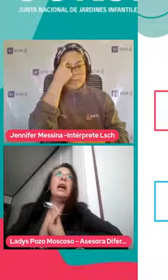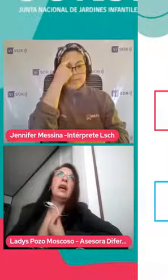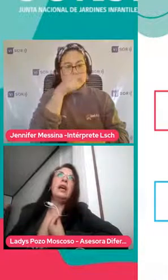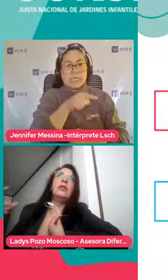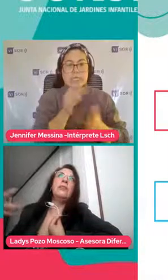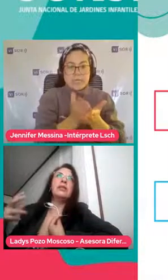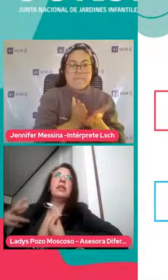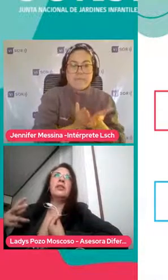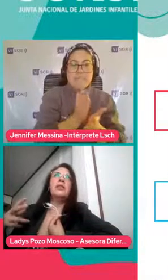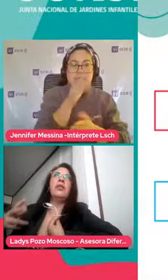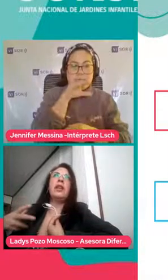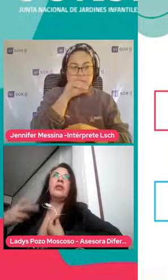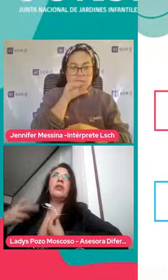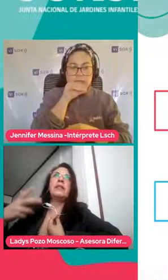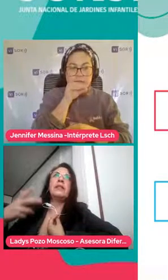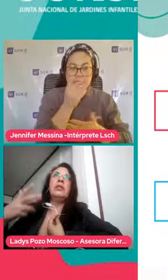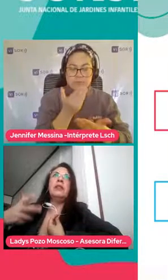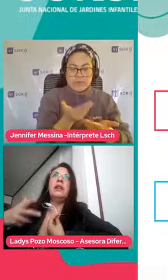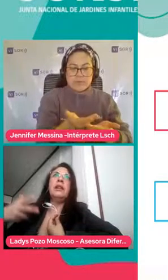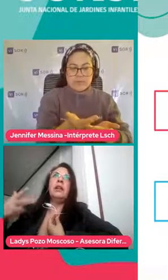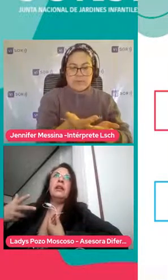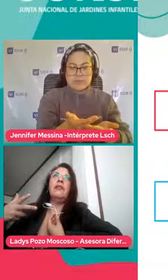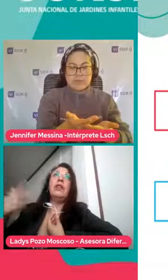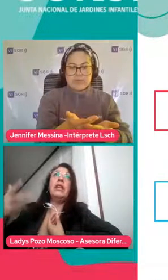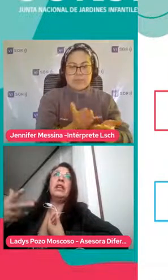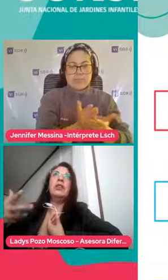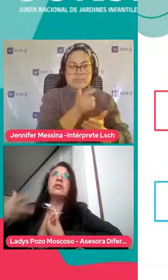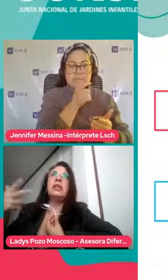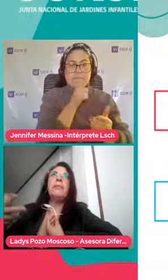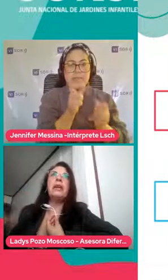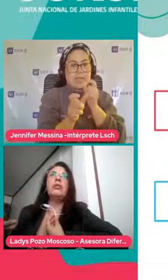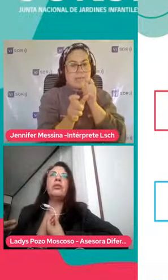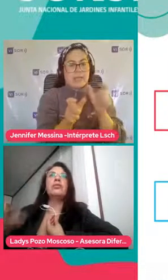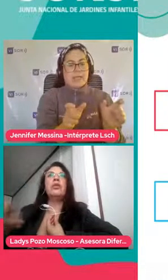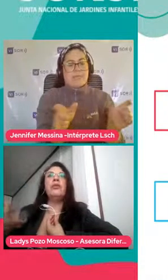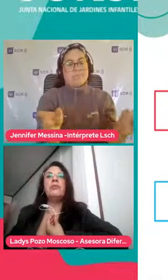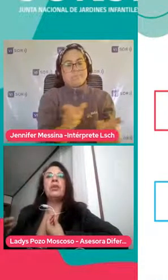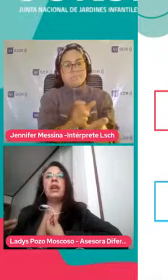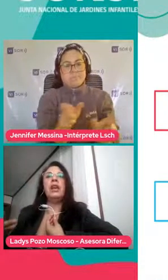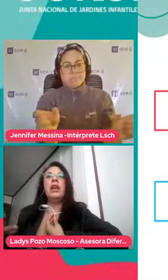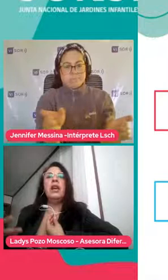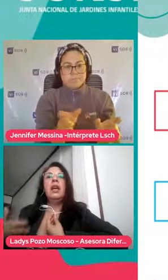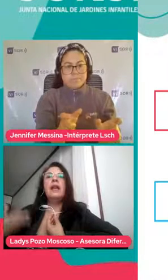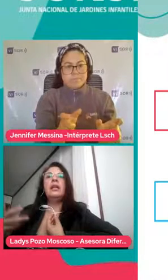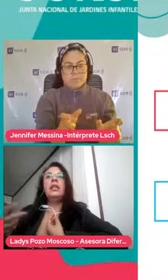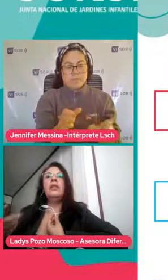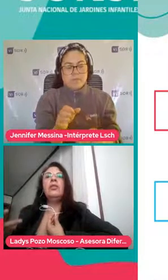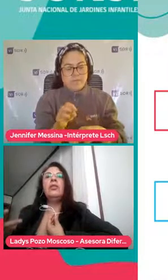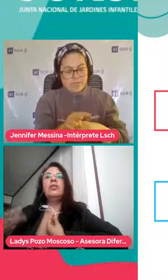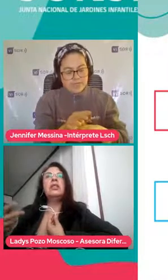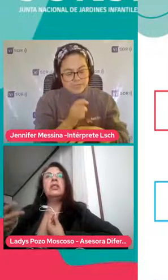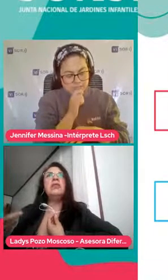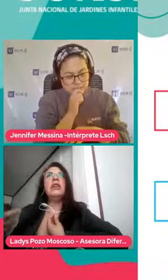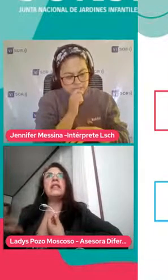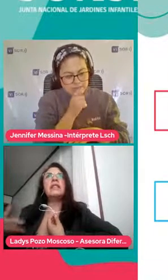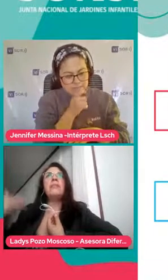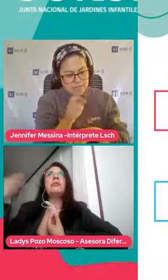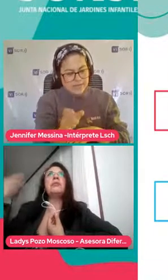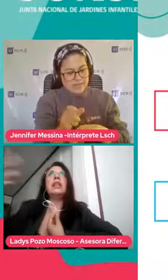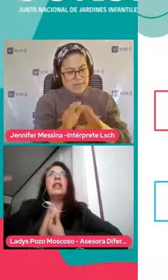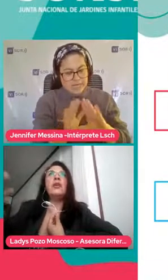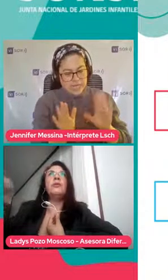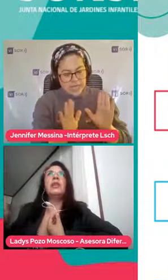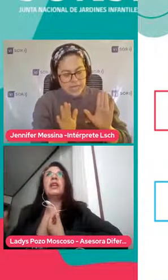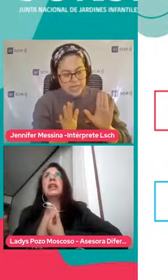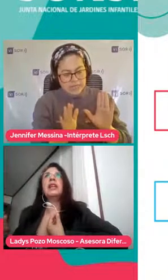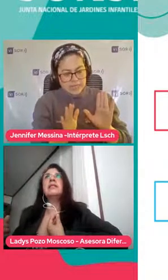Está en un proceso De acomodación De fonético Sin embargo Nosotros vemos Que este niño No tiene